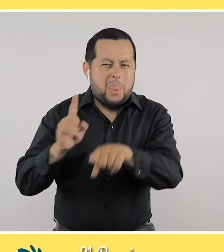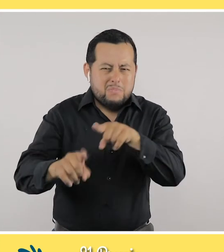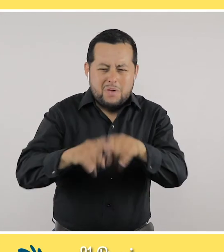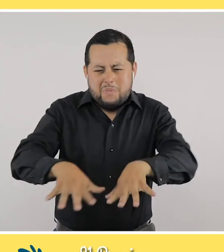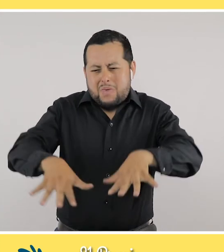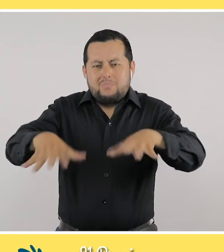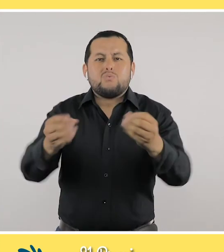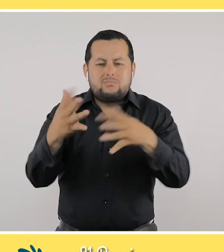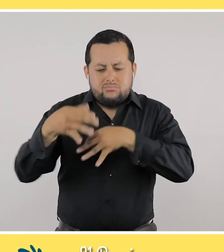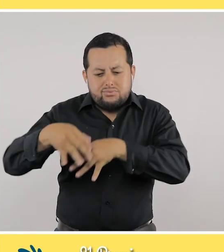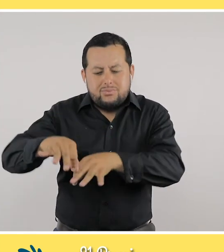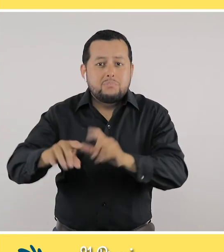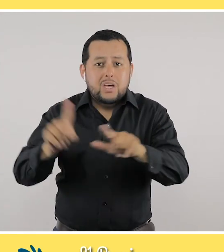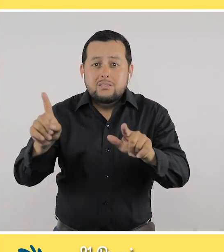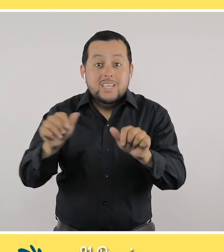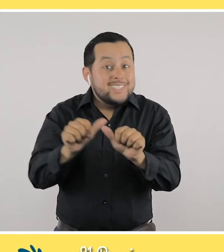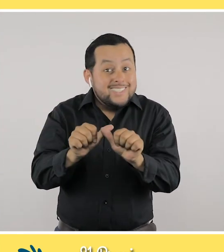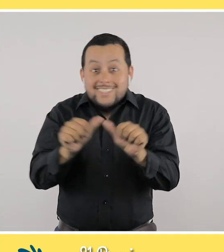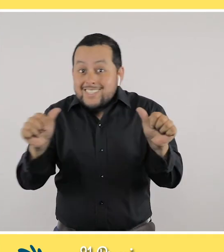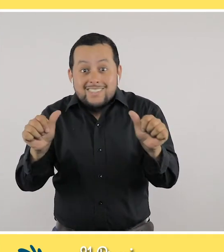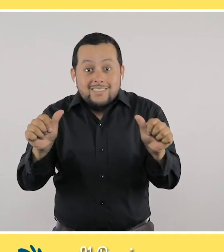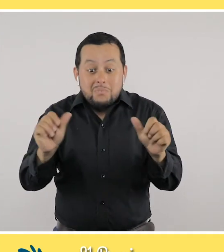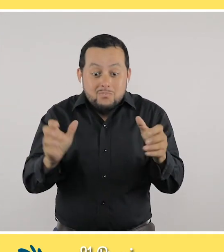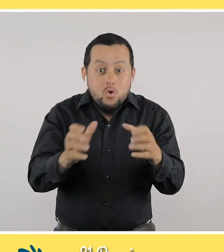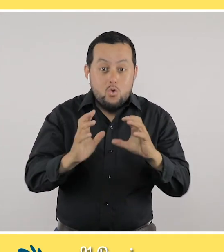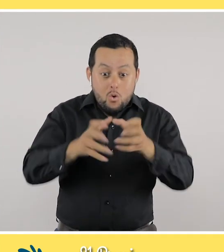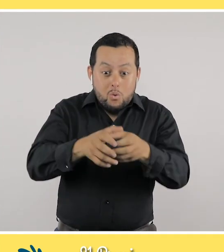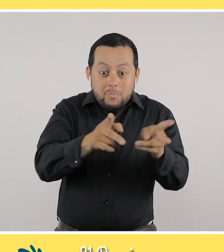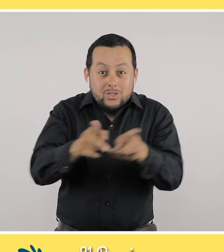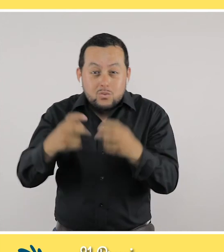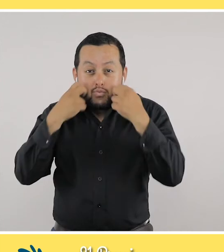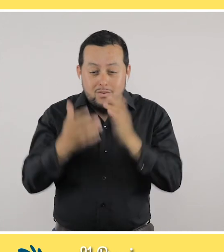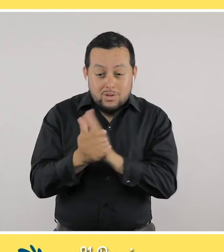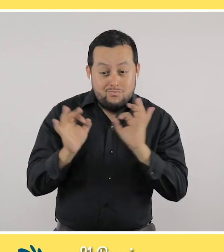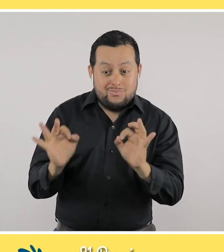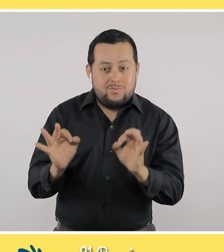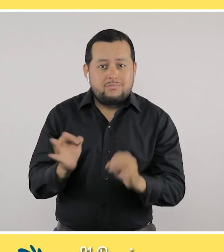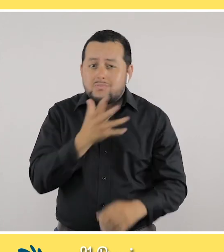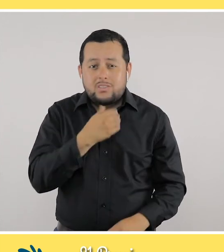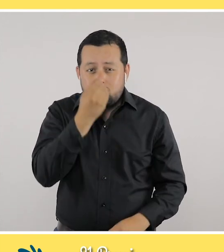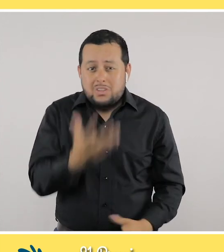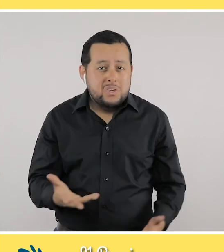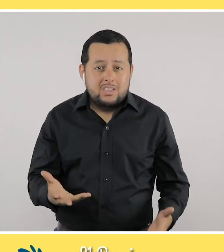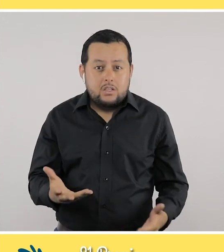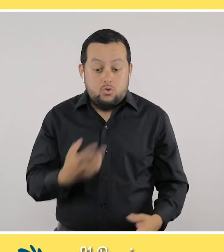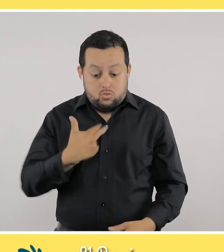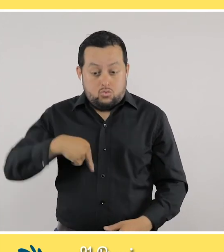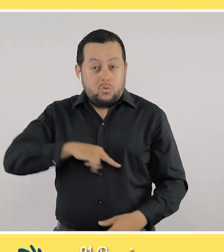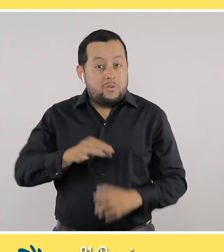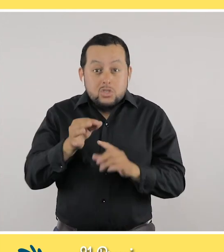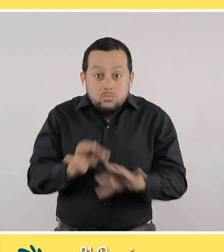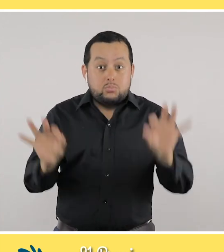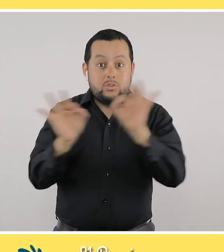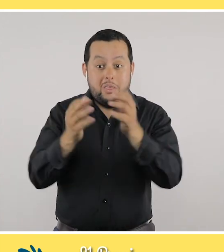Tengo muchísimas máquinas y tenemos máquinas, ¿cierto? Pero eso sin un talento humano y sin una calidad humana eso no da nada,